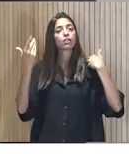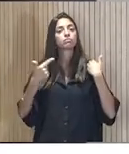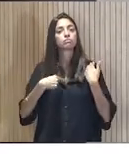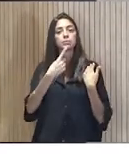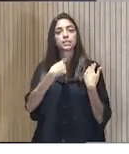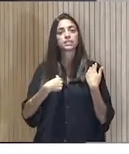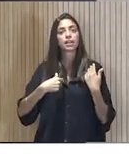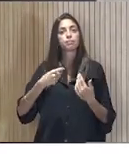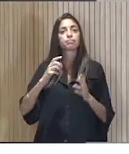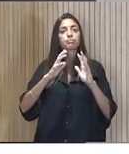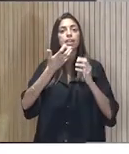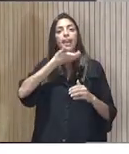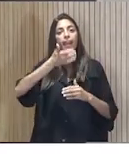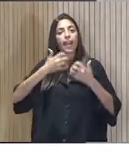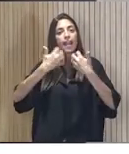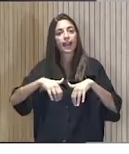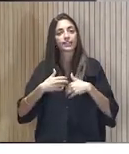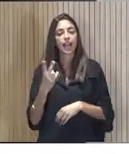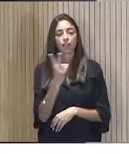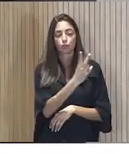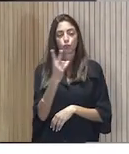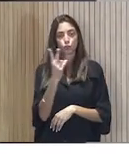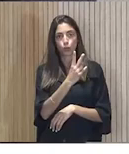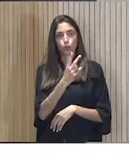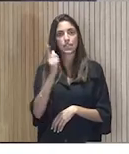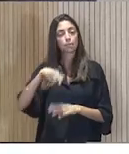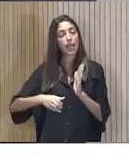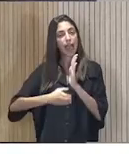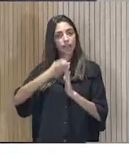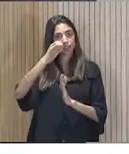la caldera. Ahí están las dos calderas y el ascensor.